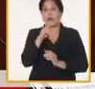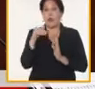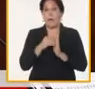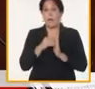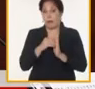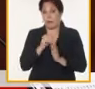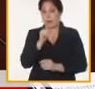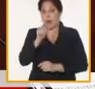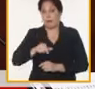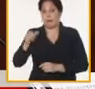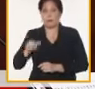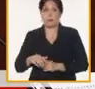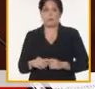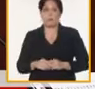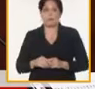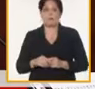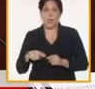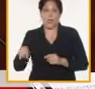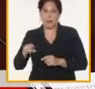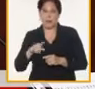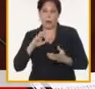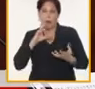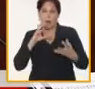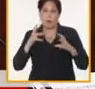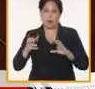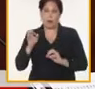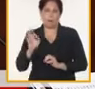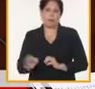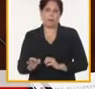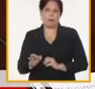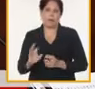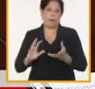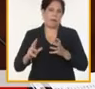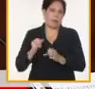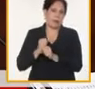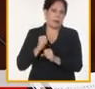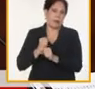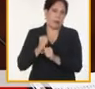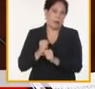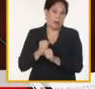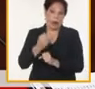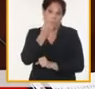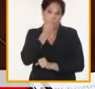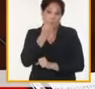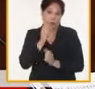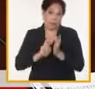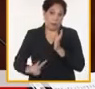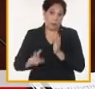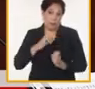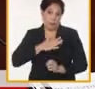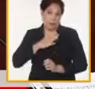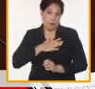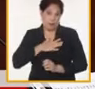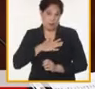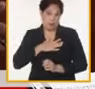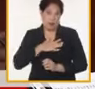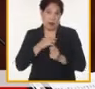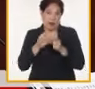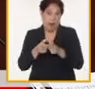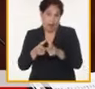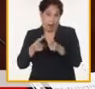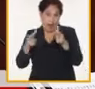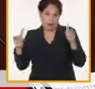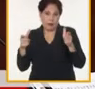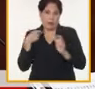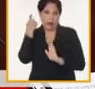la complejidad y la dinámica que lleva alimentar a una provincia con esa extensión además con